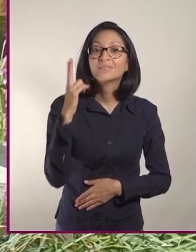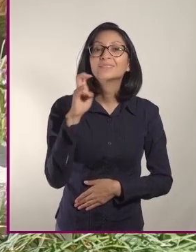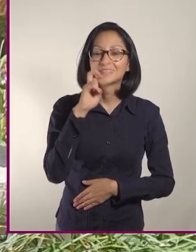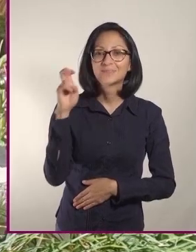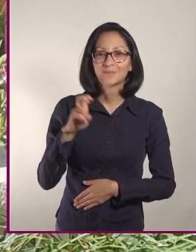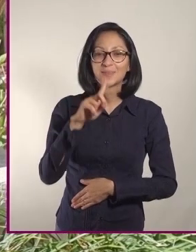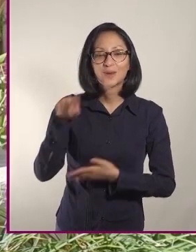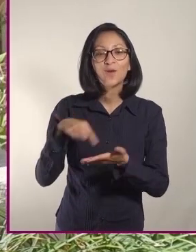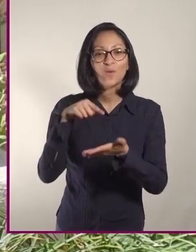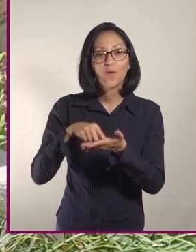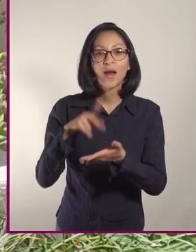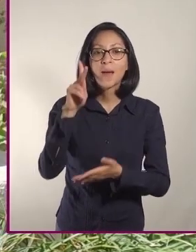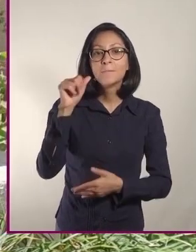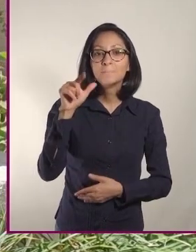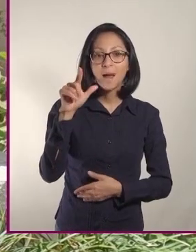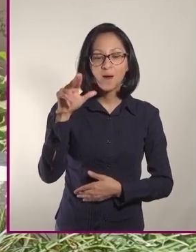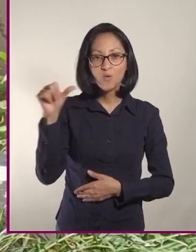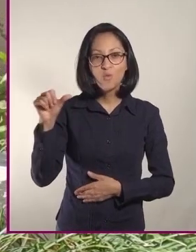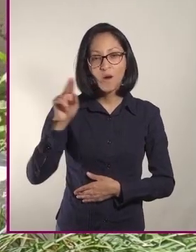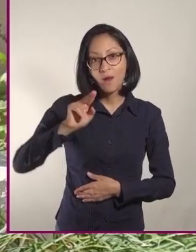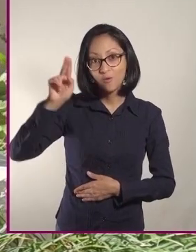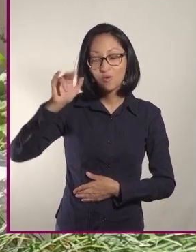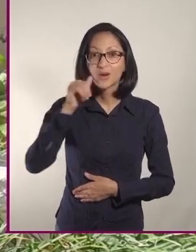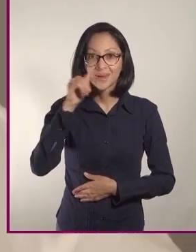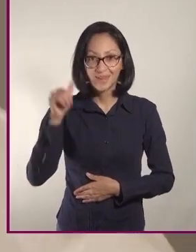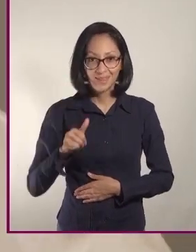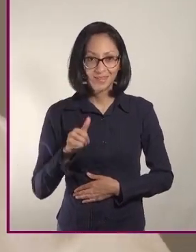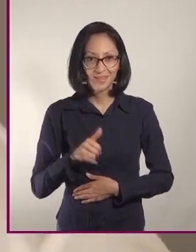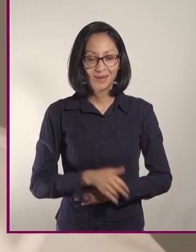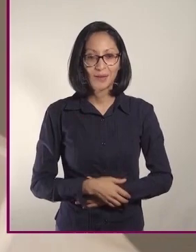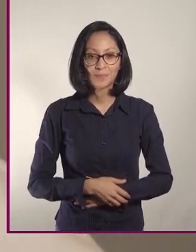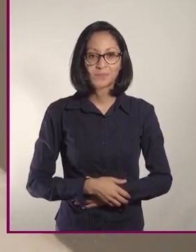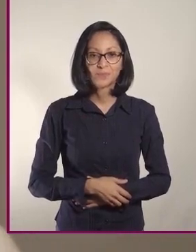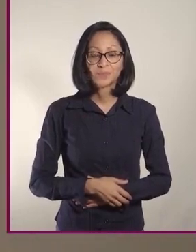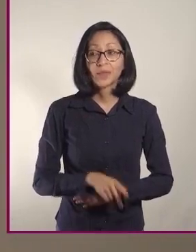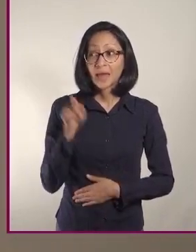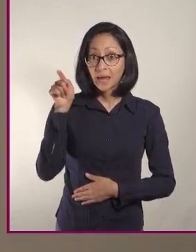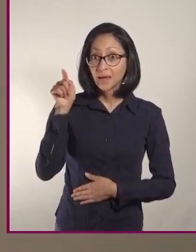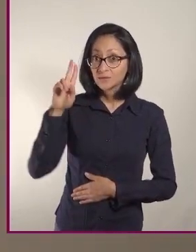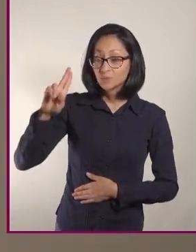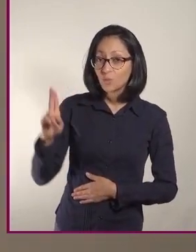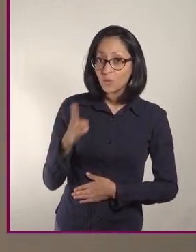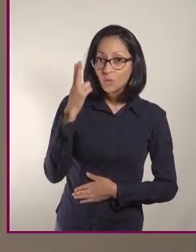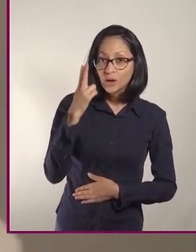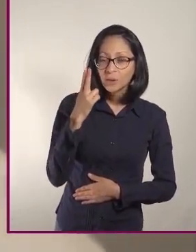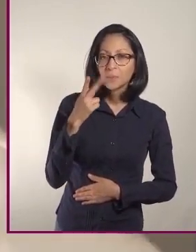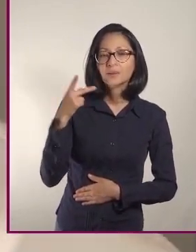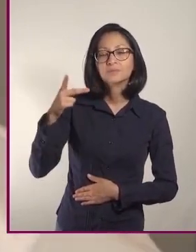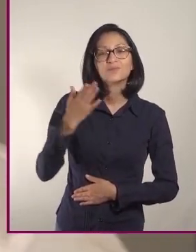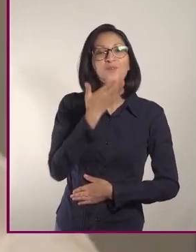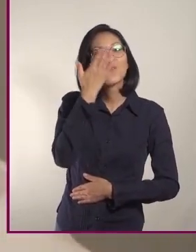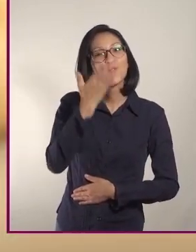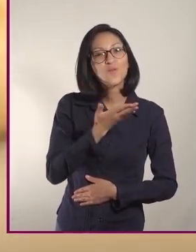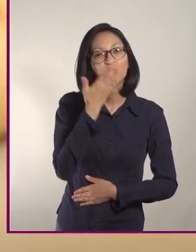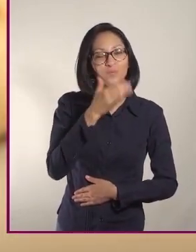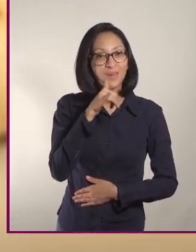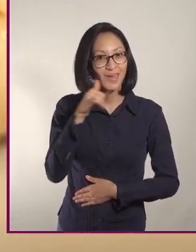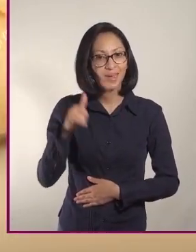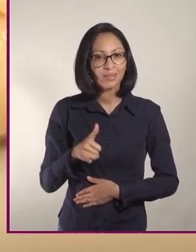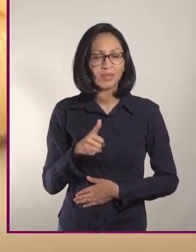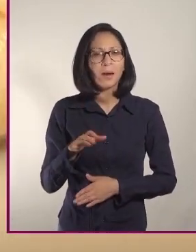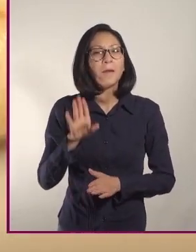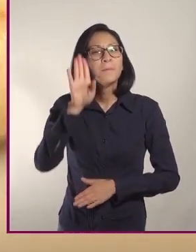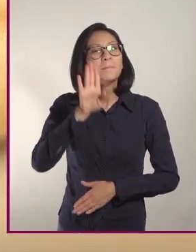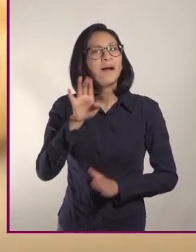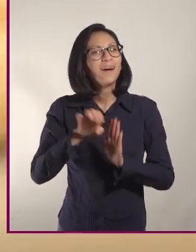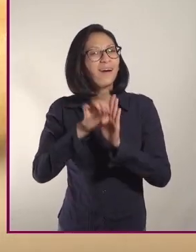ubicada en Padua, al norte de Italia. De acuerdo con esta universidad, la tradicional pizza italiana es un